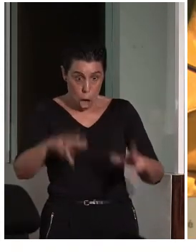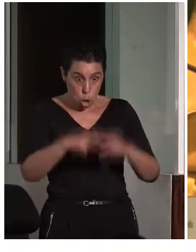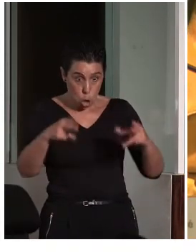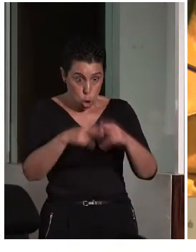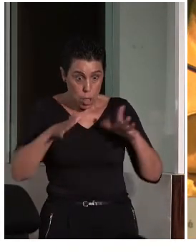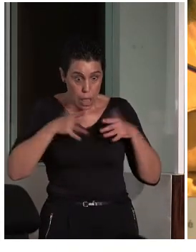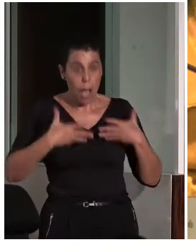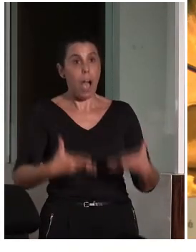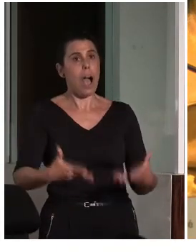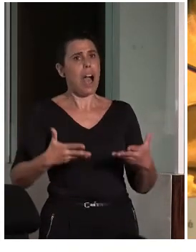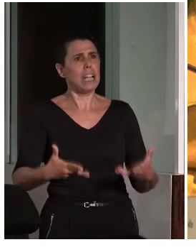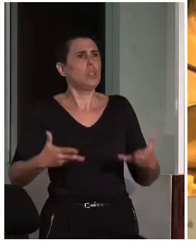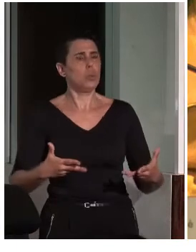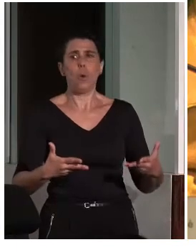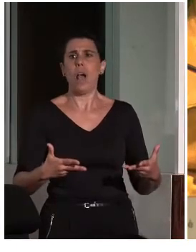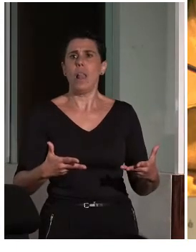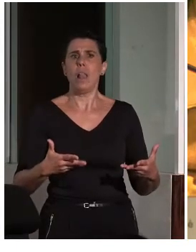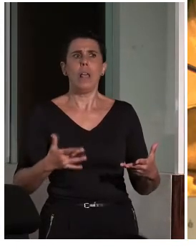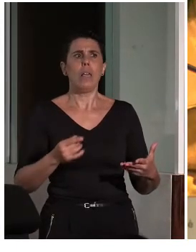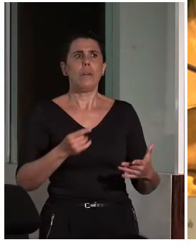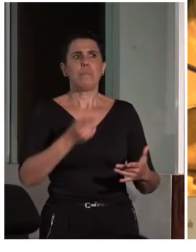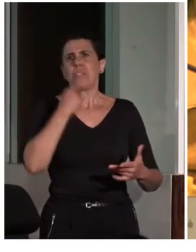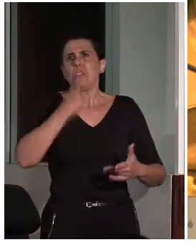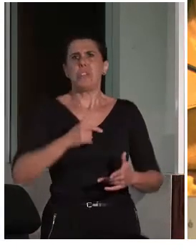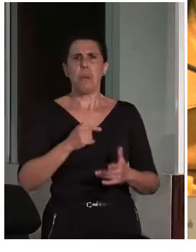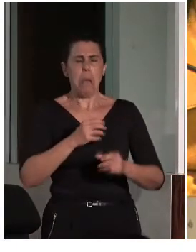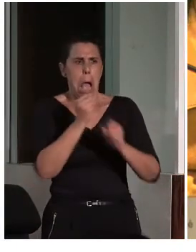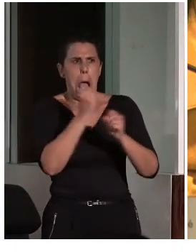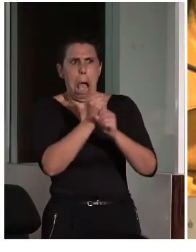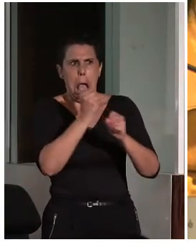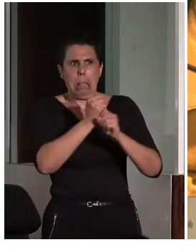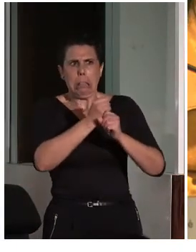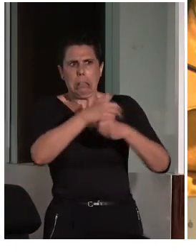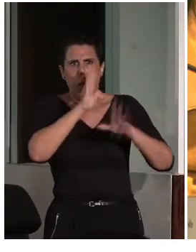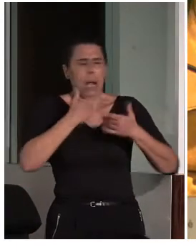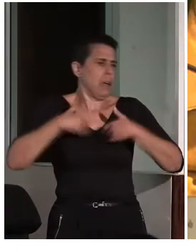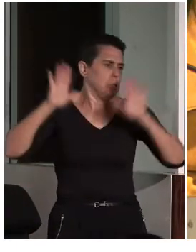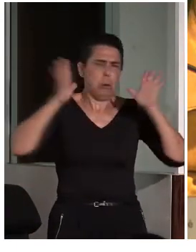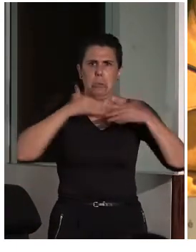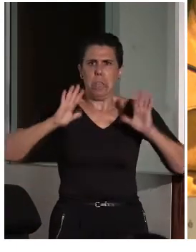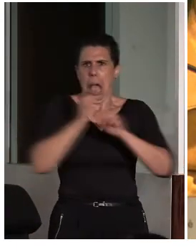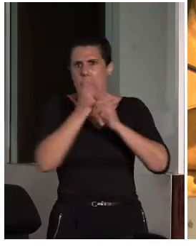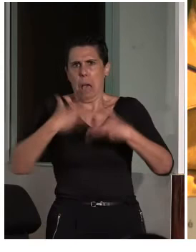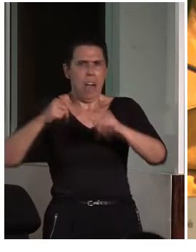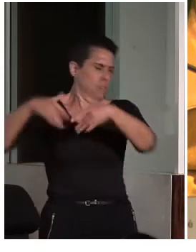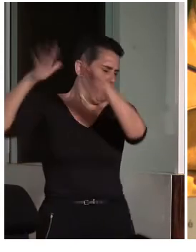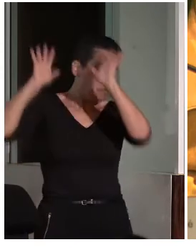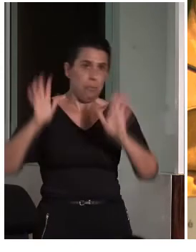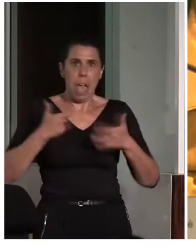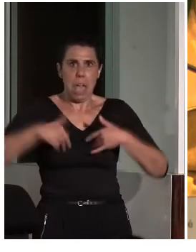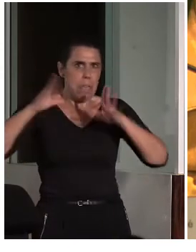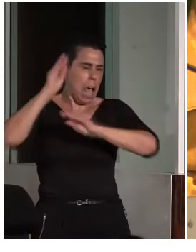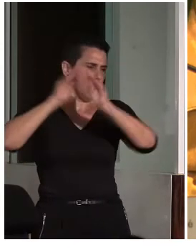parece que hablamos de salvar el expediente. Hablamos de, bueno, ya me he quitado esto del medio. Bueno, lo he